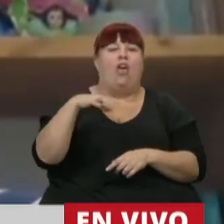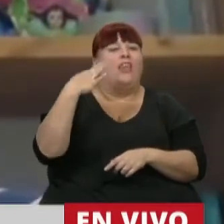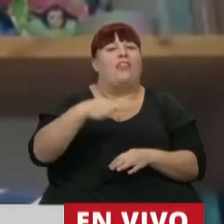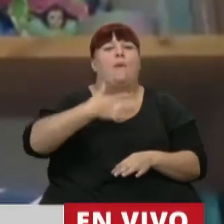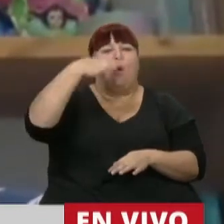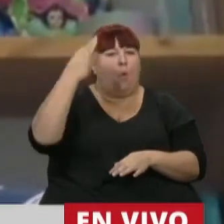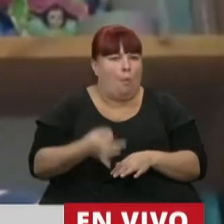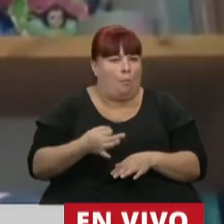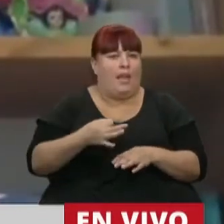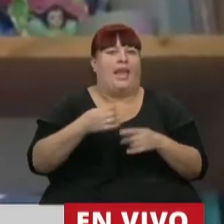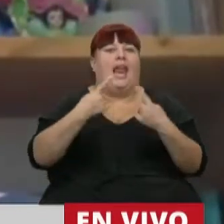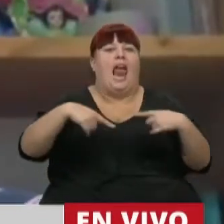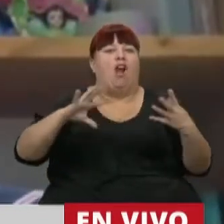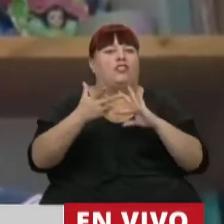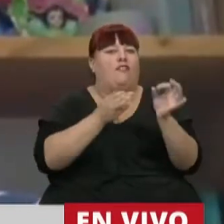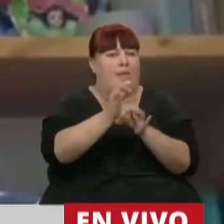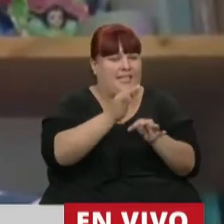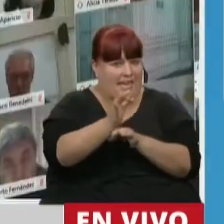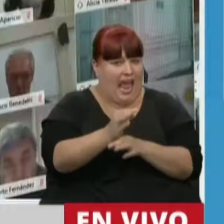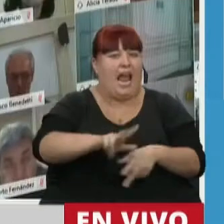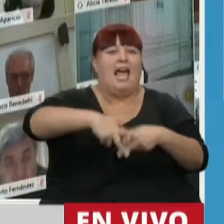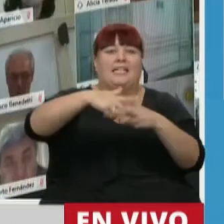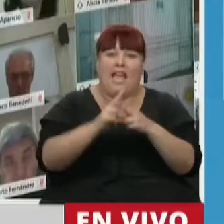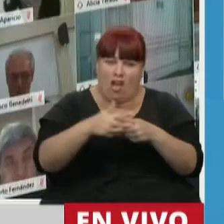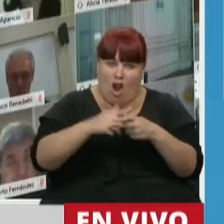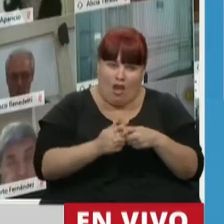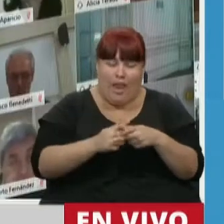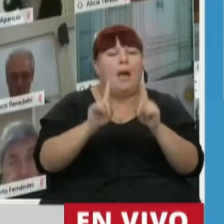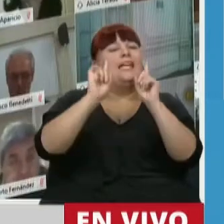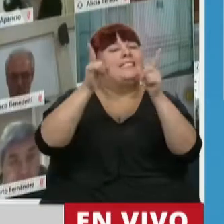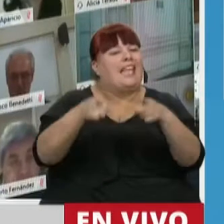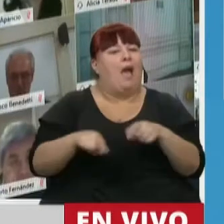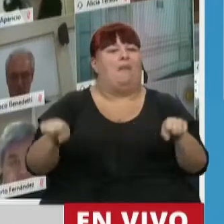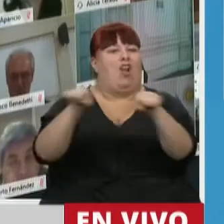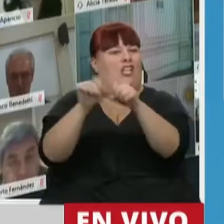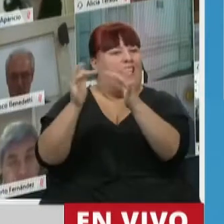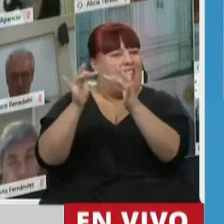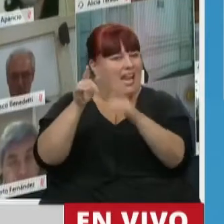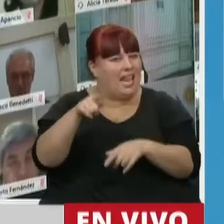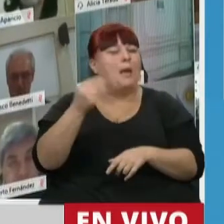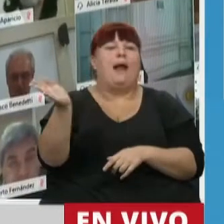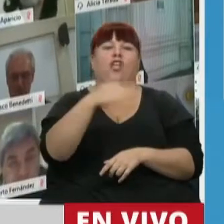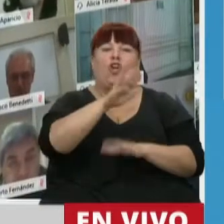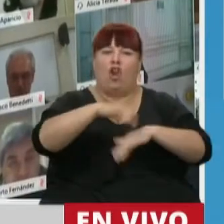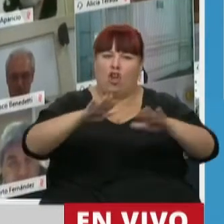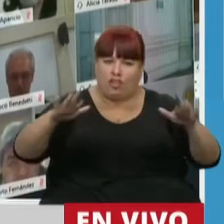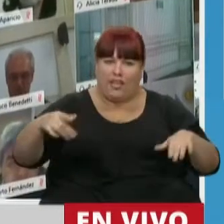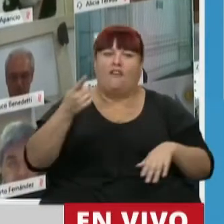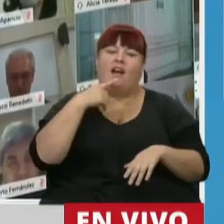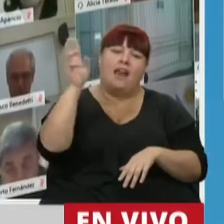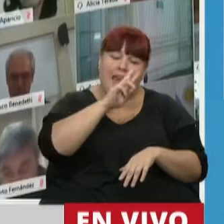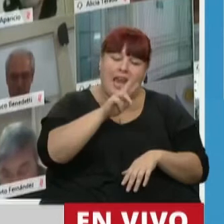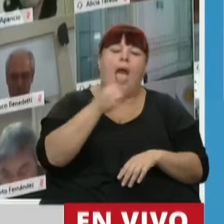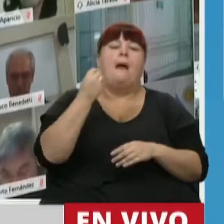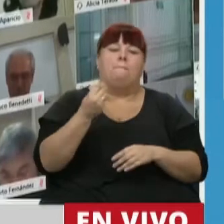que garantizar los recursos pedagógicos, tecnológicos, pero también la conectividad a todos los niños y niñas